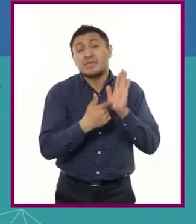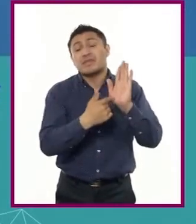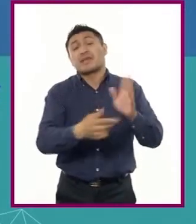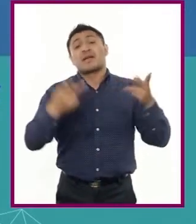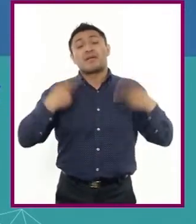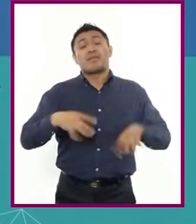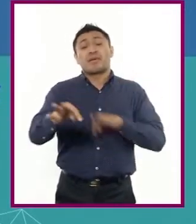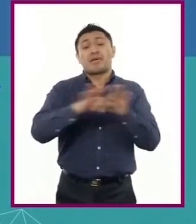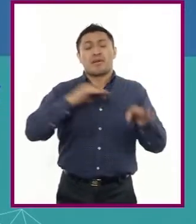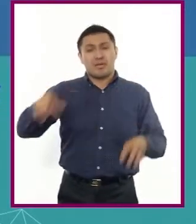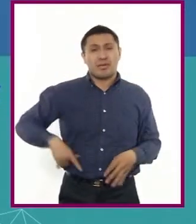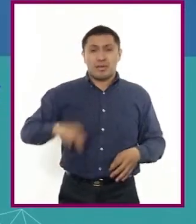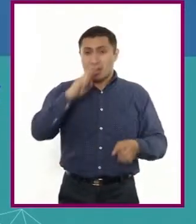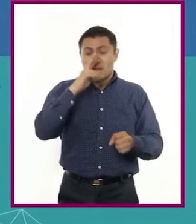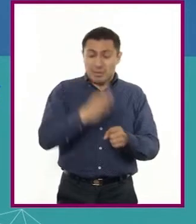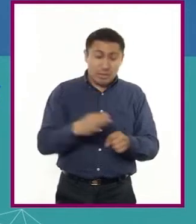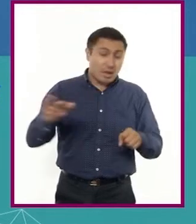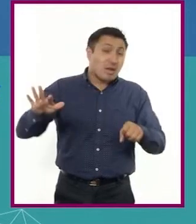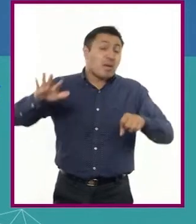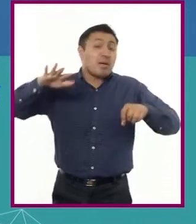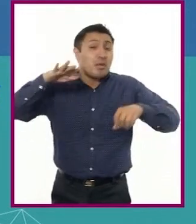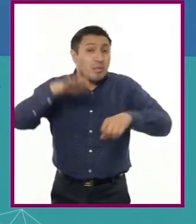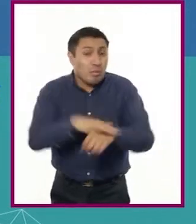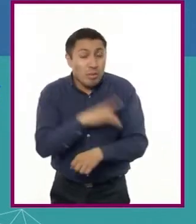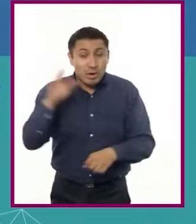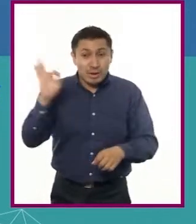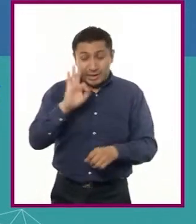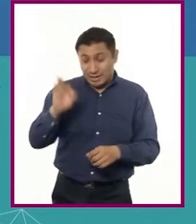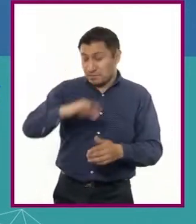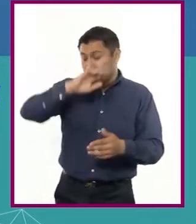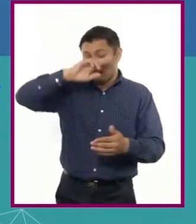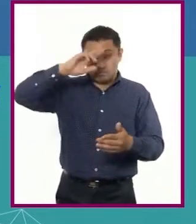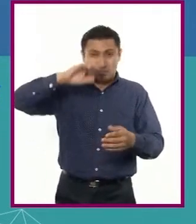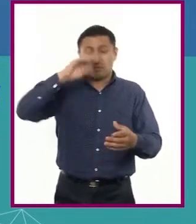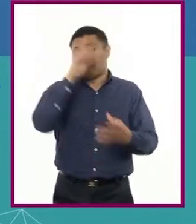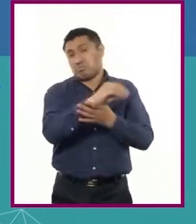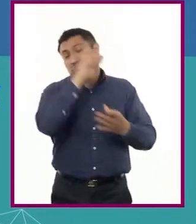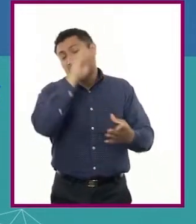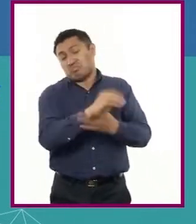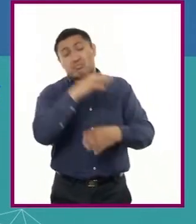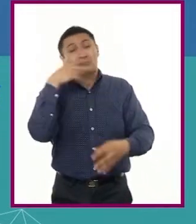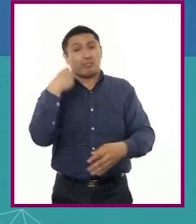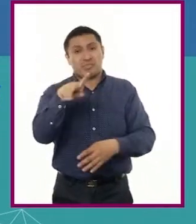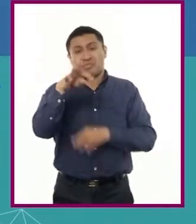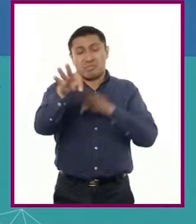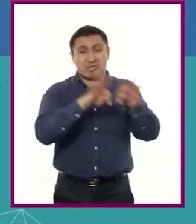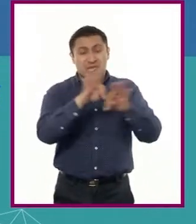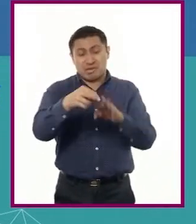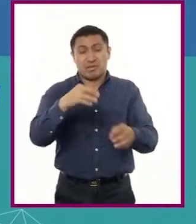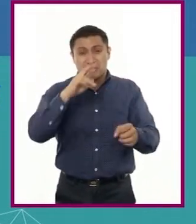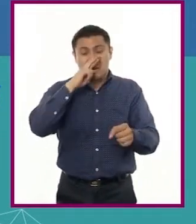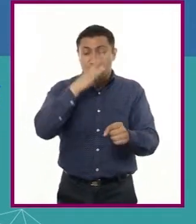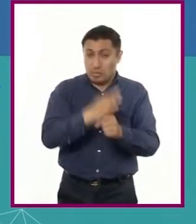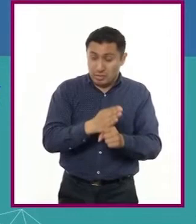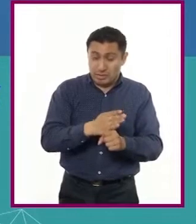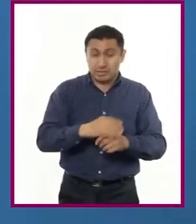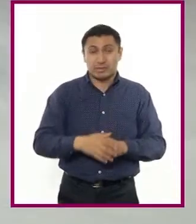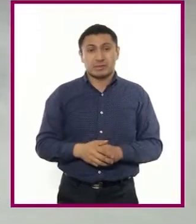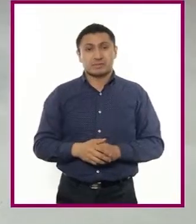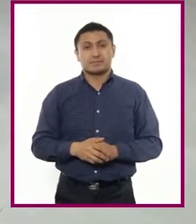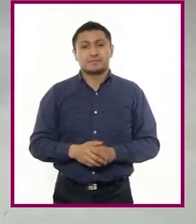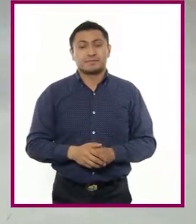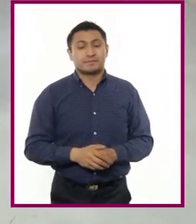serán responsables por los actos u omisiones en que incurran en el desempeño de sus respectivas funciones.